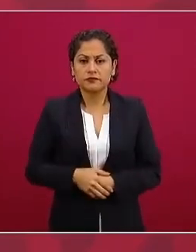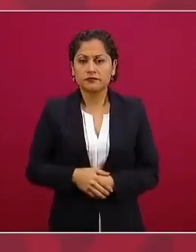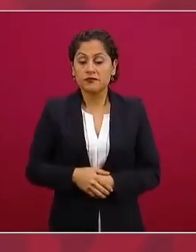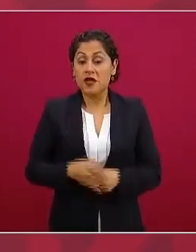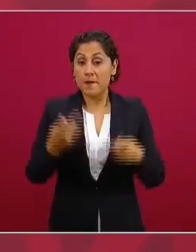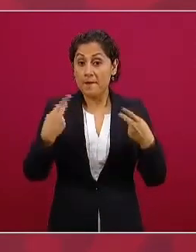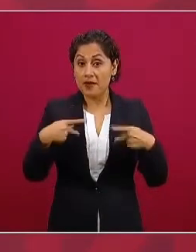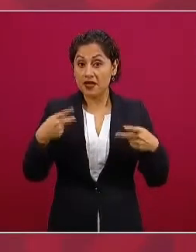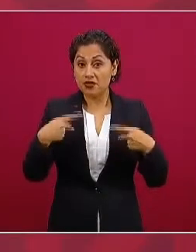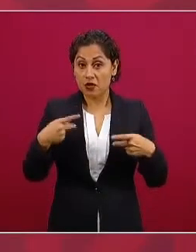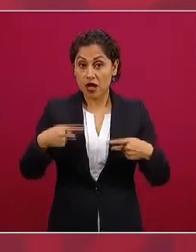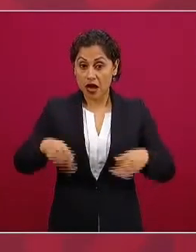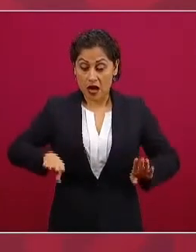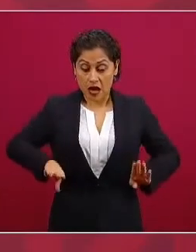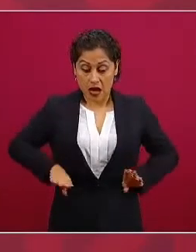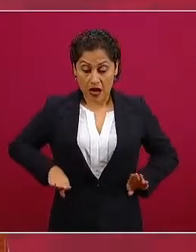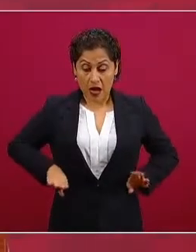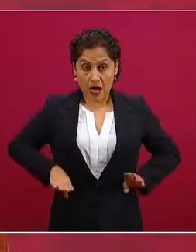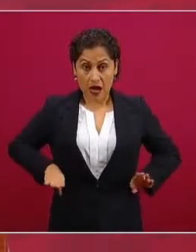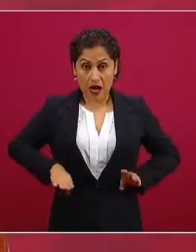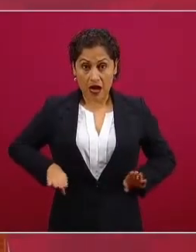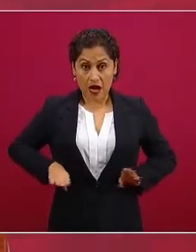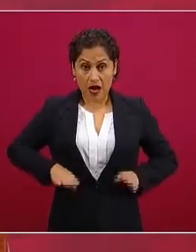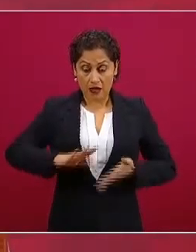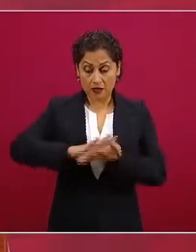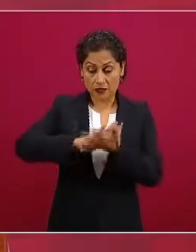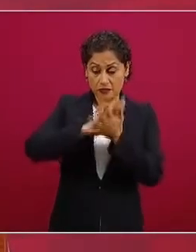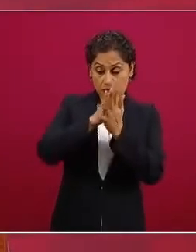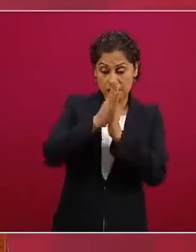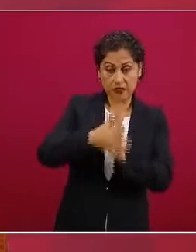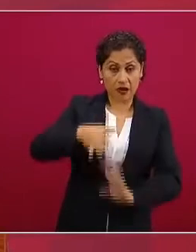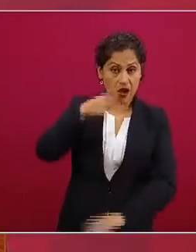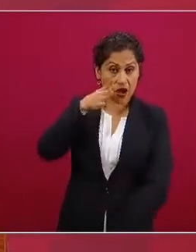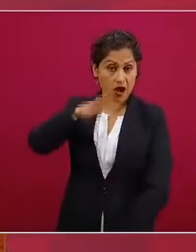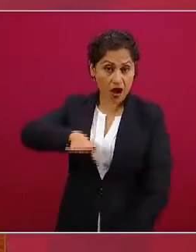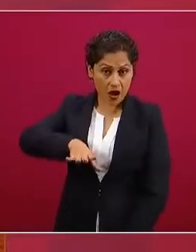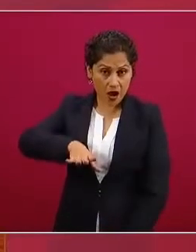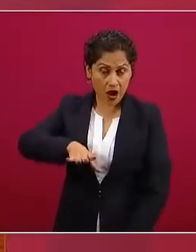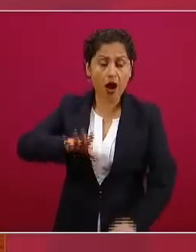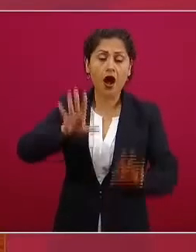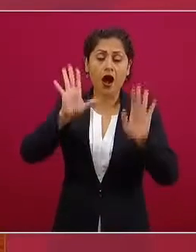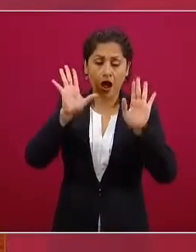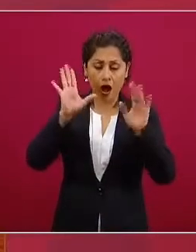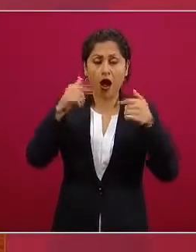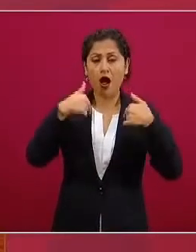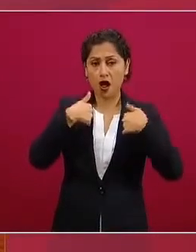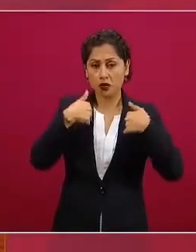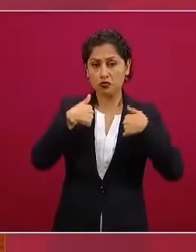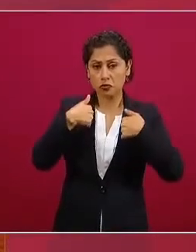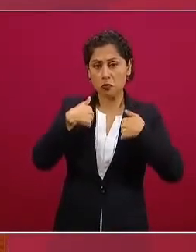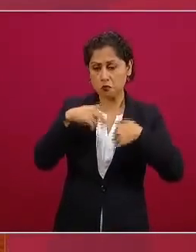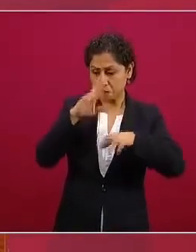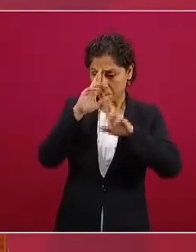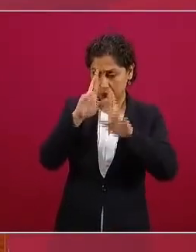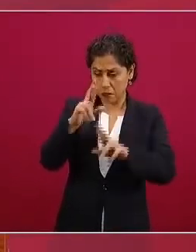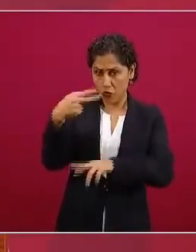el cambio respetando su derecho a disentir